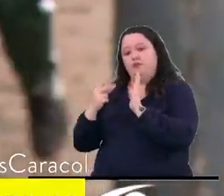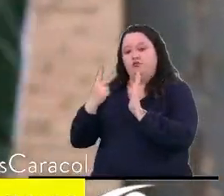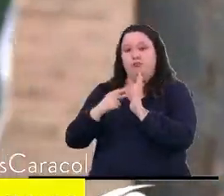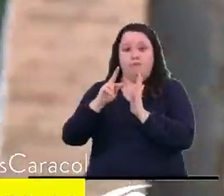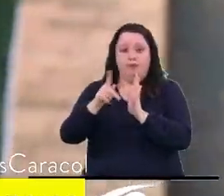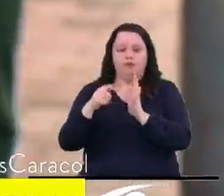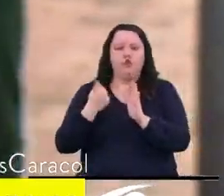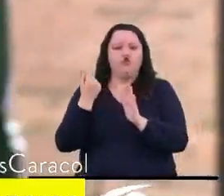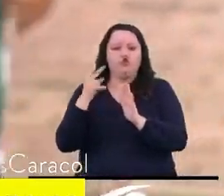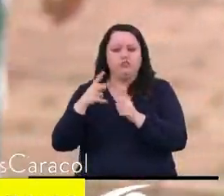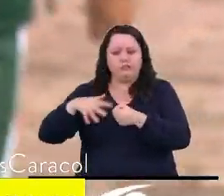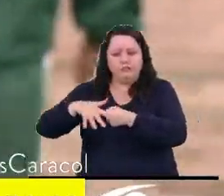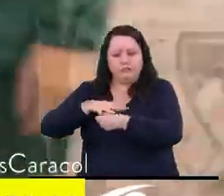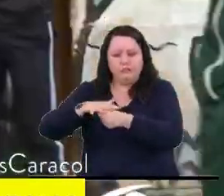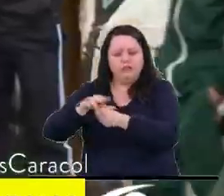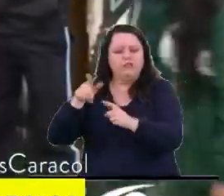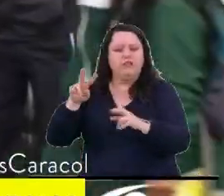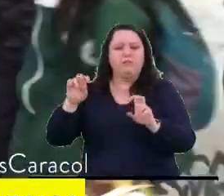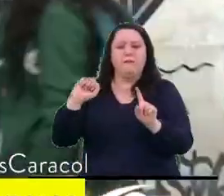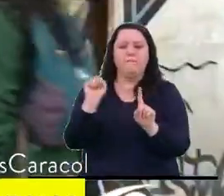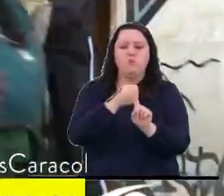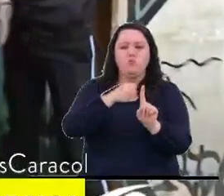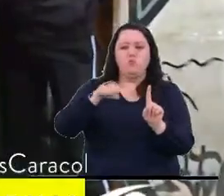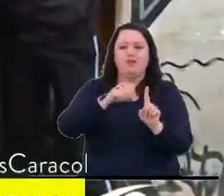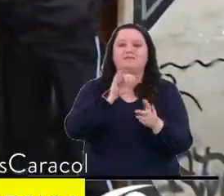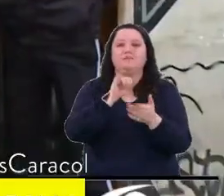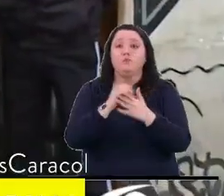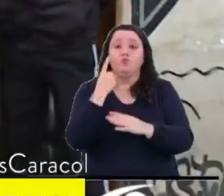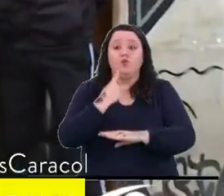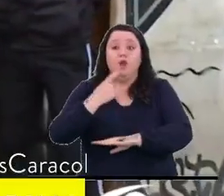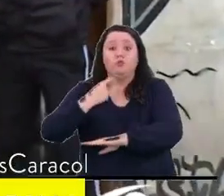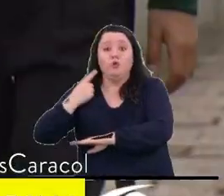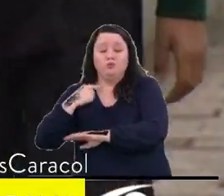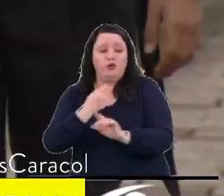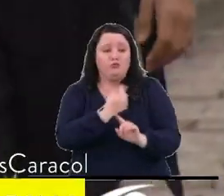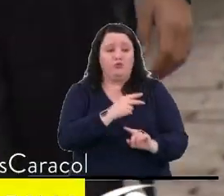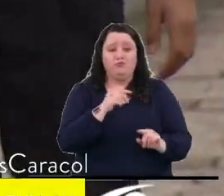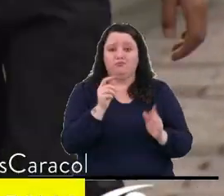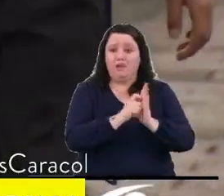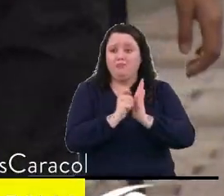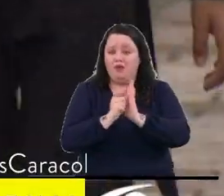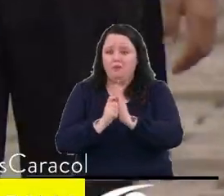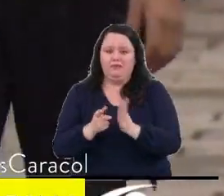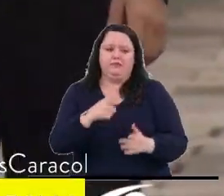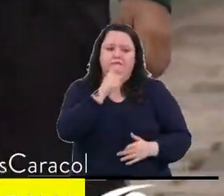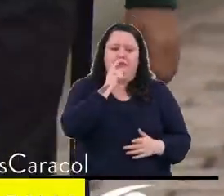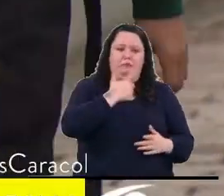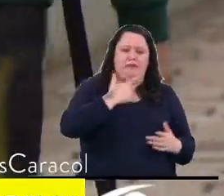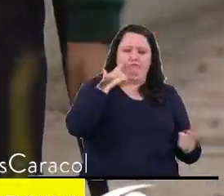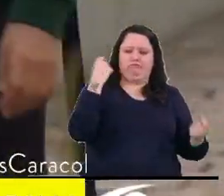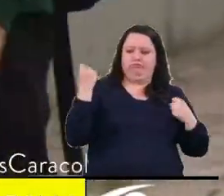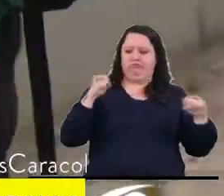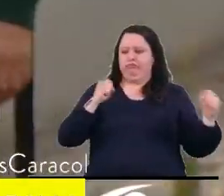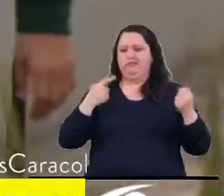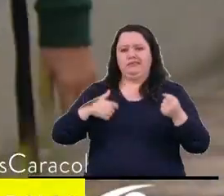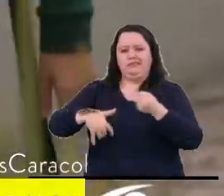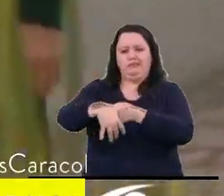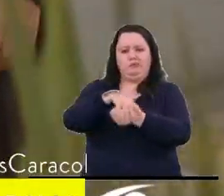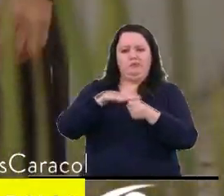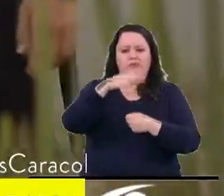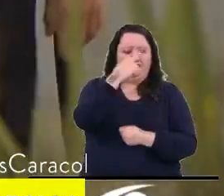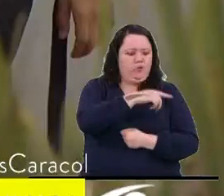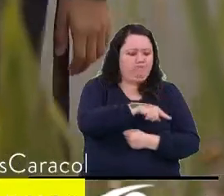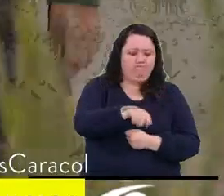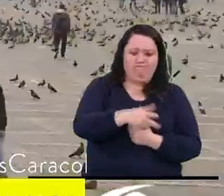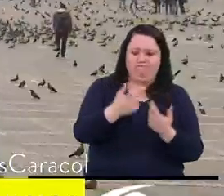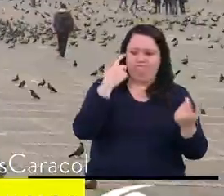12 casos aproximadamente de matoneo al día en los entornos escolares. La desesperación de los padres de familia por la situación que han vivido sus